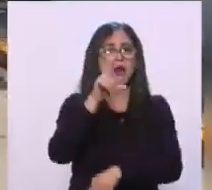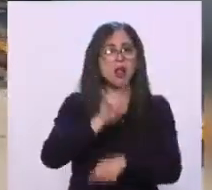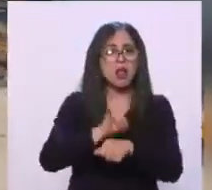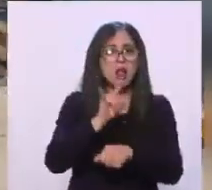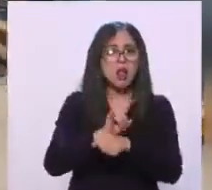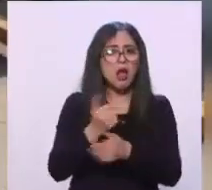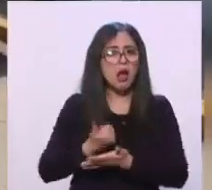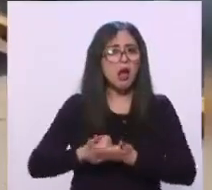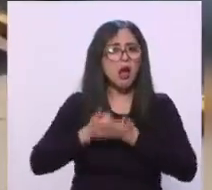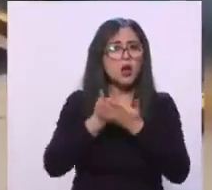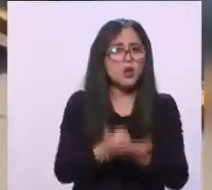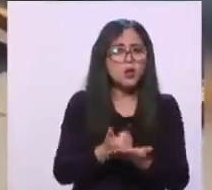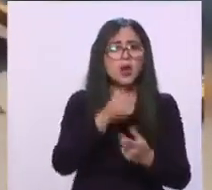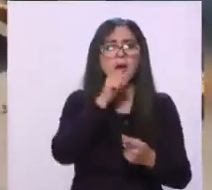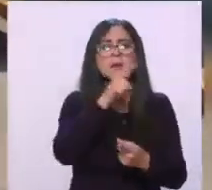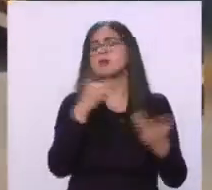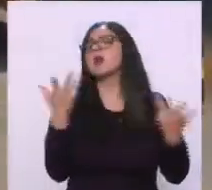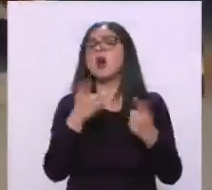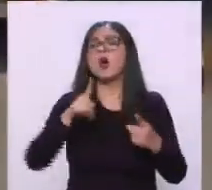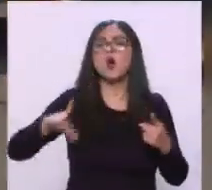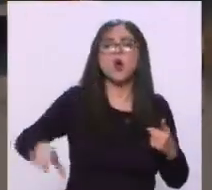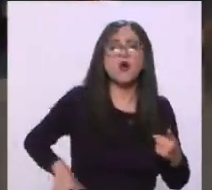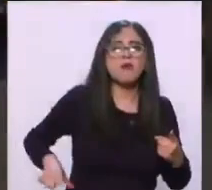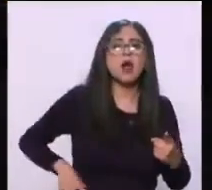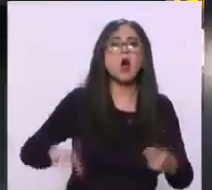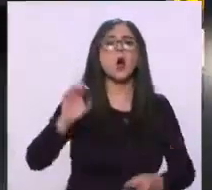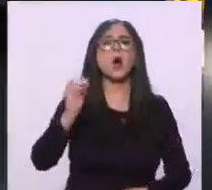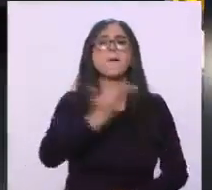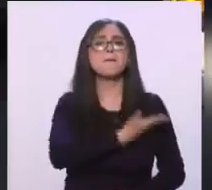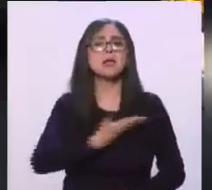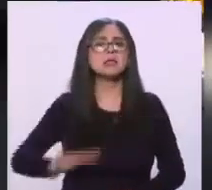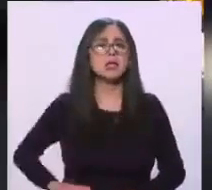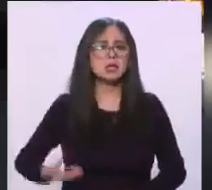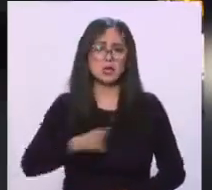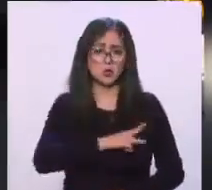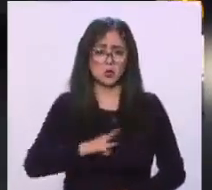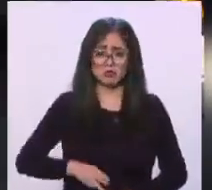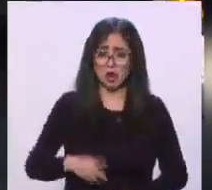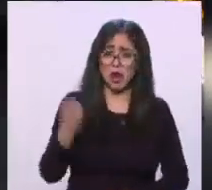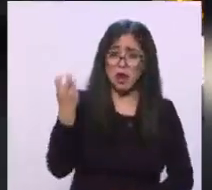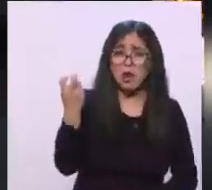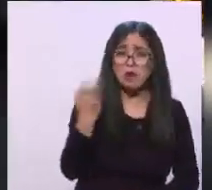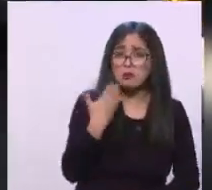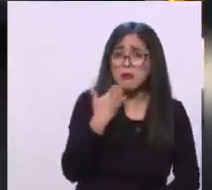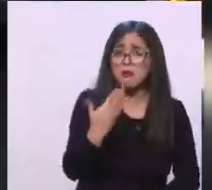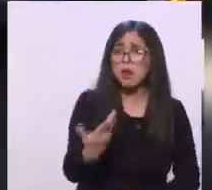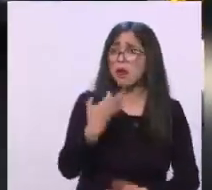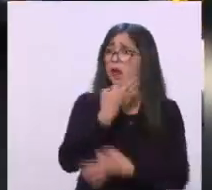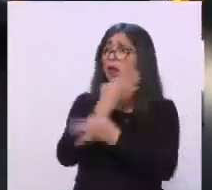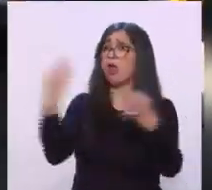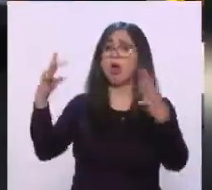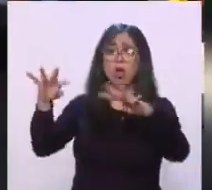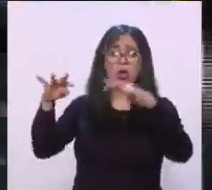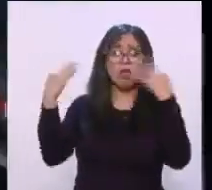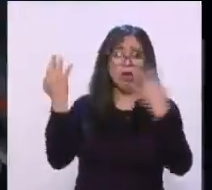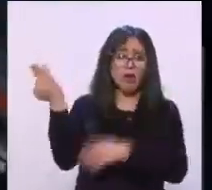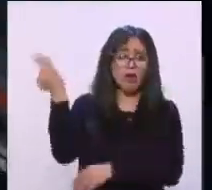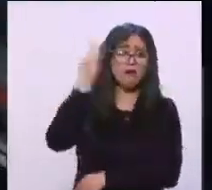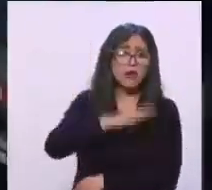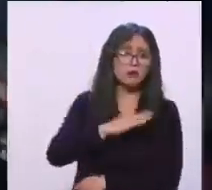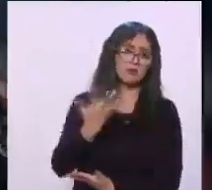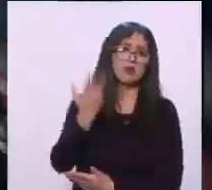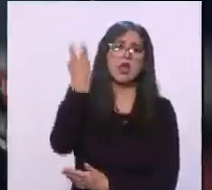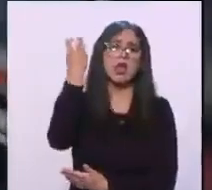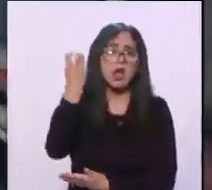que también lo hacen algunos gobernantes, presidentes municipales, pues no está bien, ¿no? Porque al final estos recursos los pueden invertir en